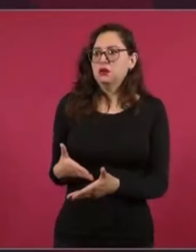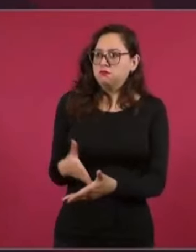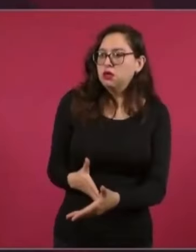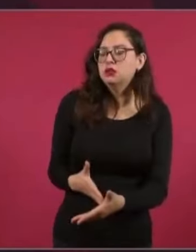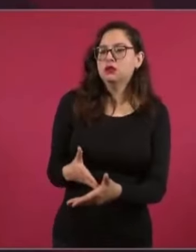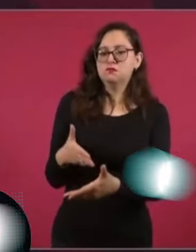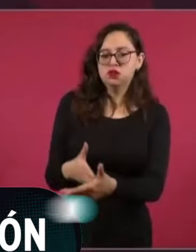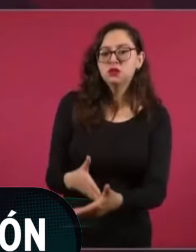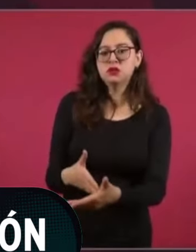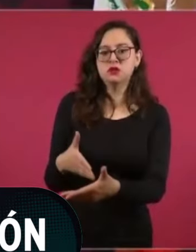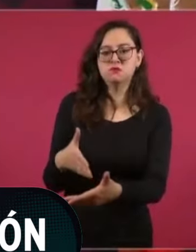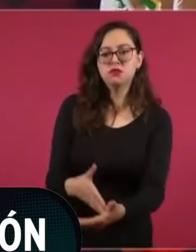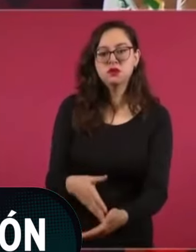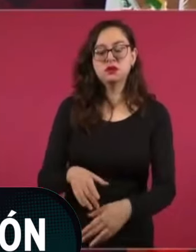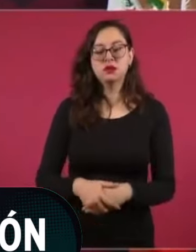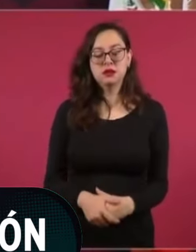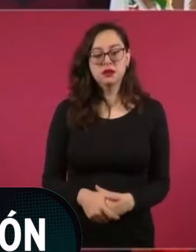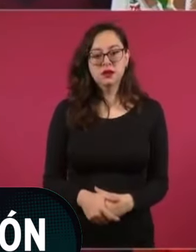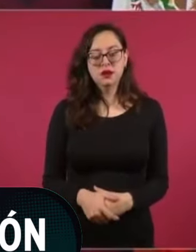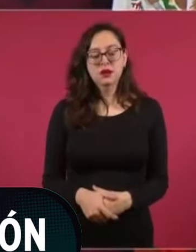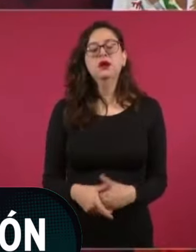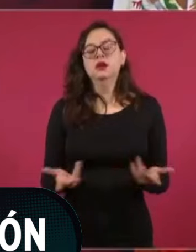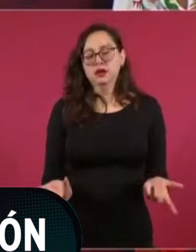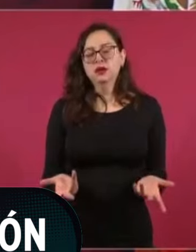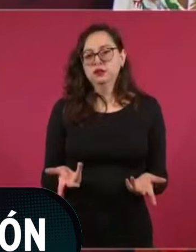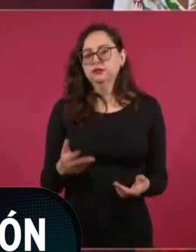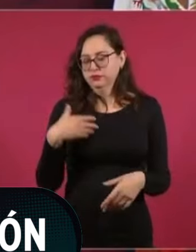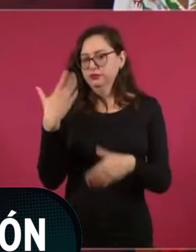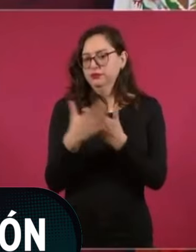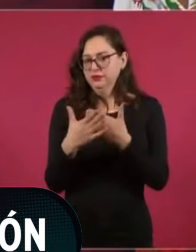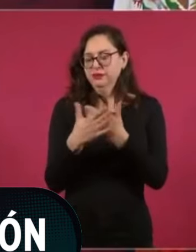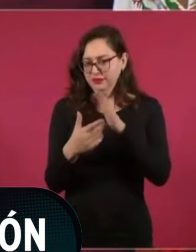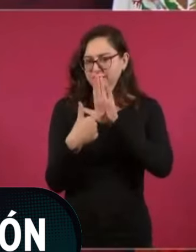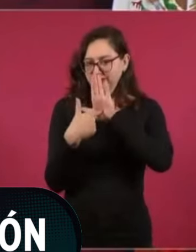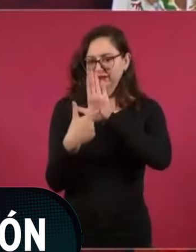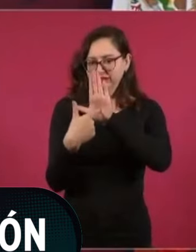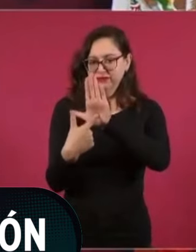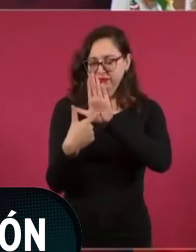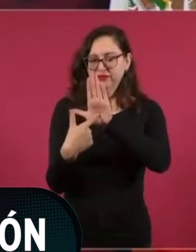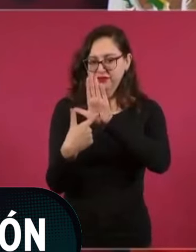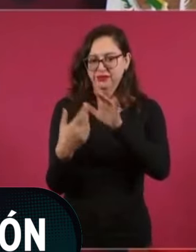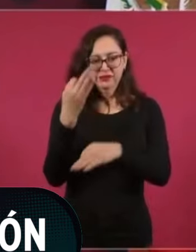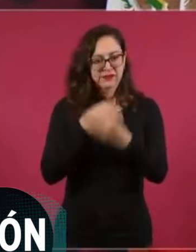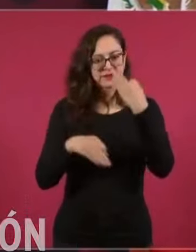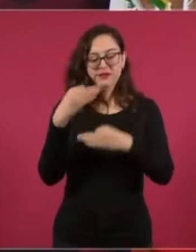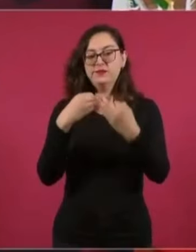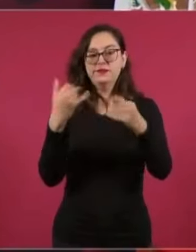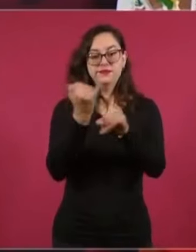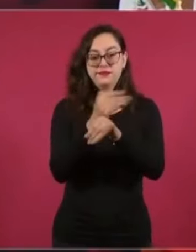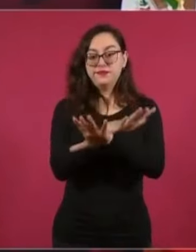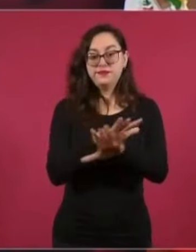Ayer hubo una manifestación, ya con poca